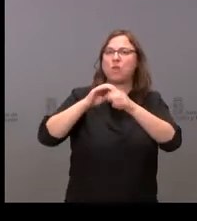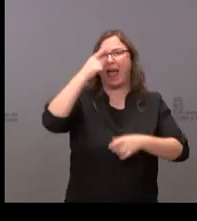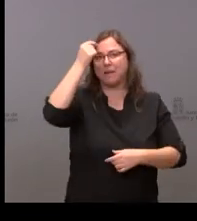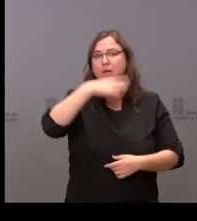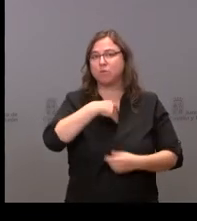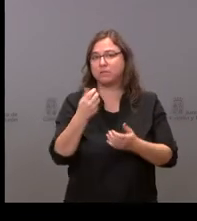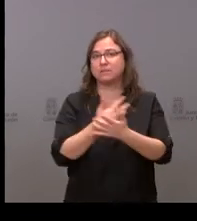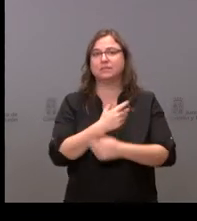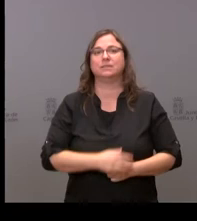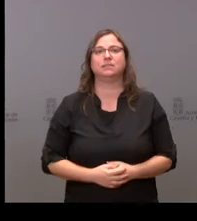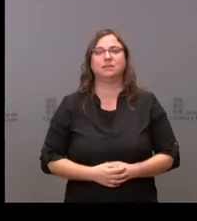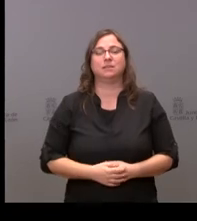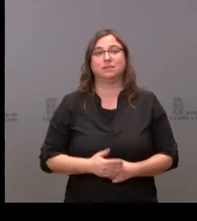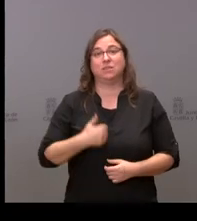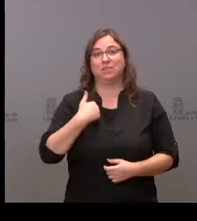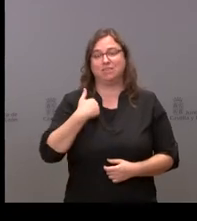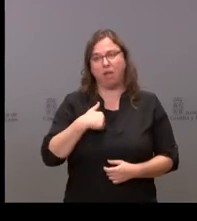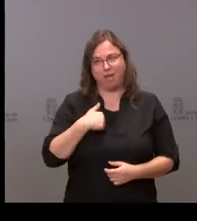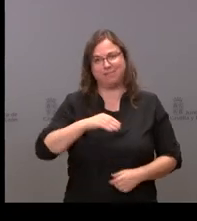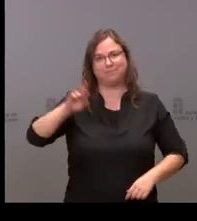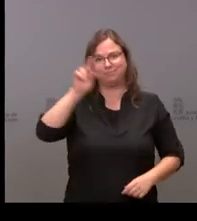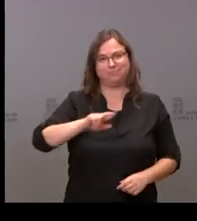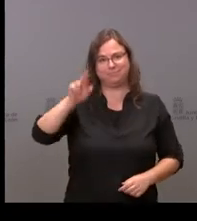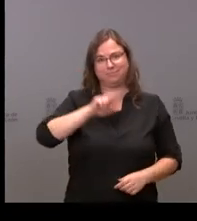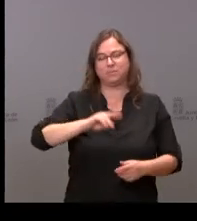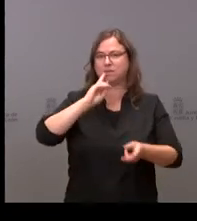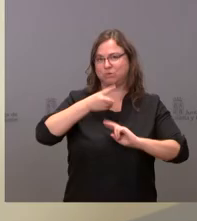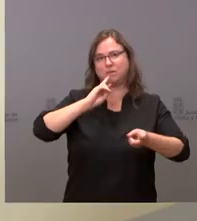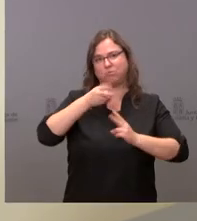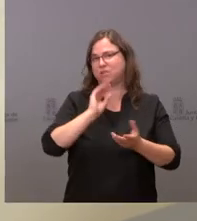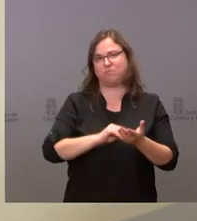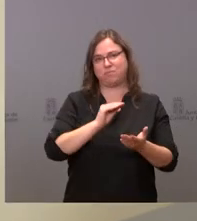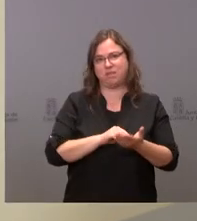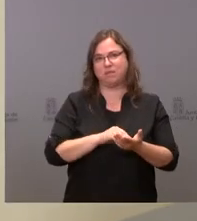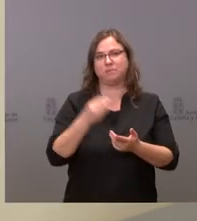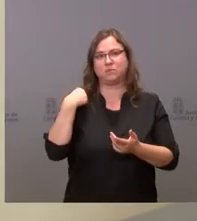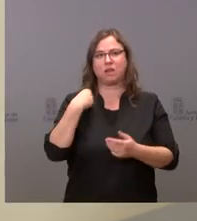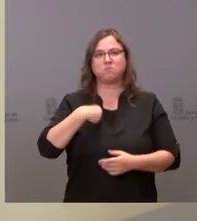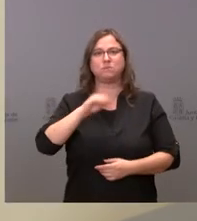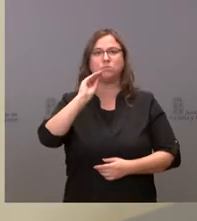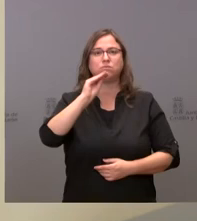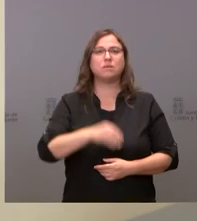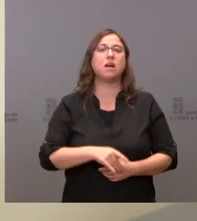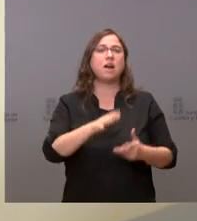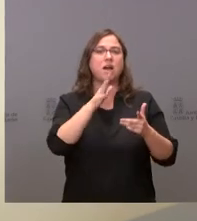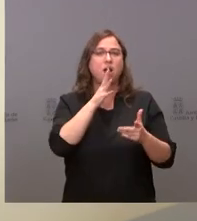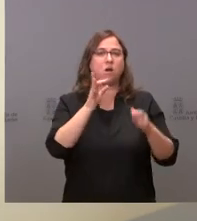Bueno, yo creo que ya hemos contestado a esta pregunta a lo largo de la rueda de prensa en varias ocasiones ahora empieza